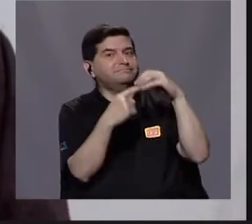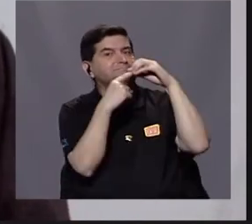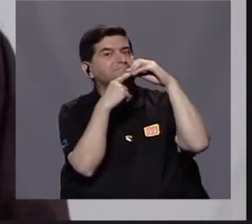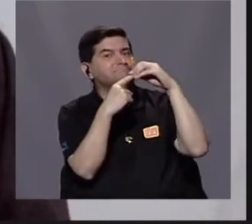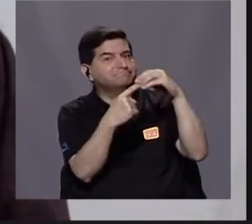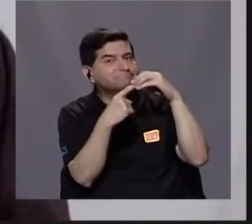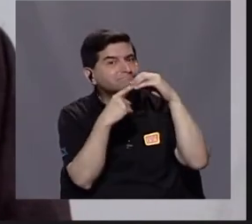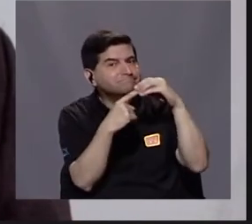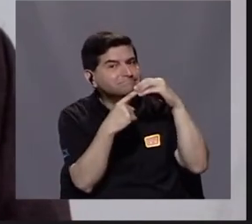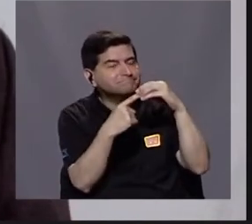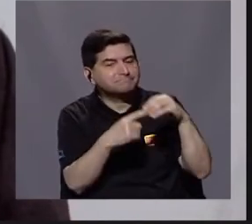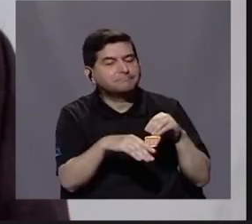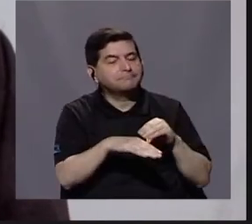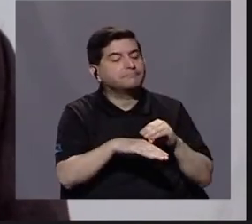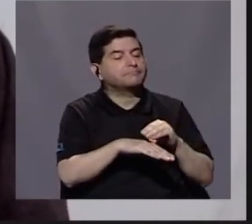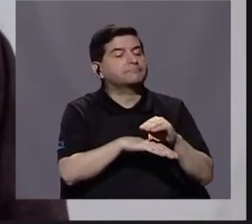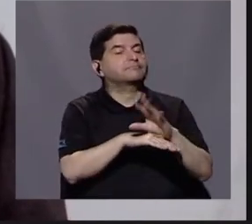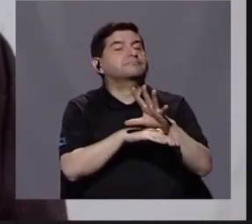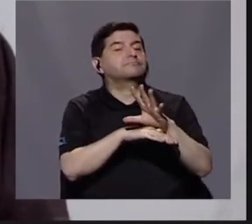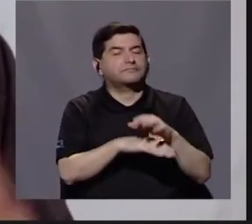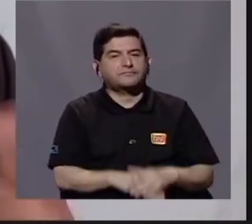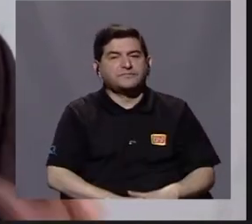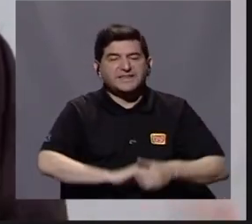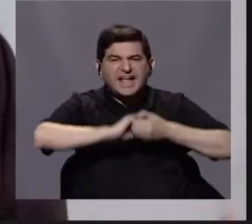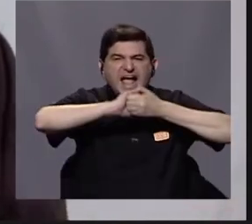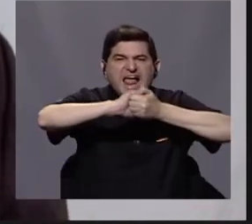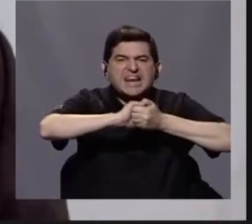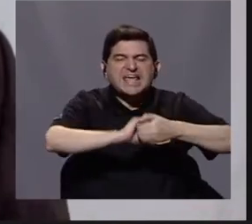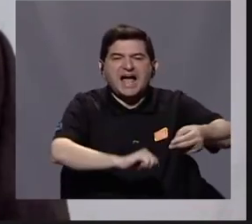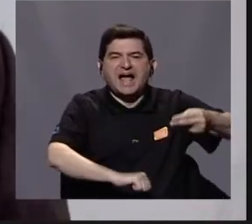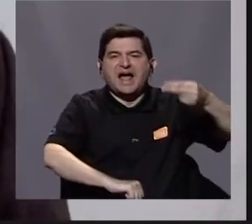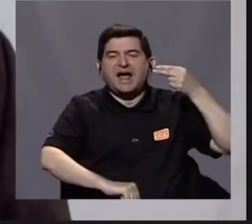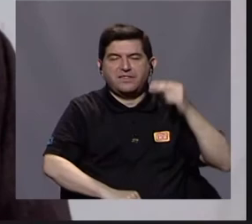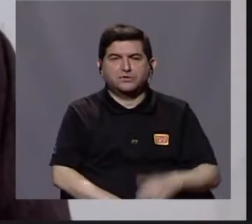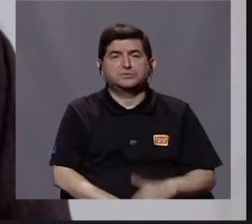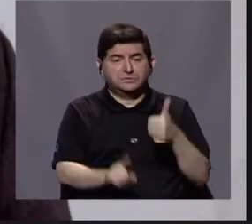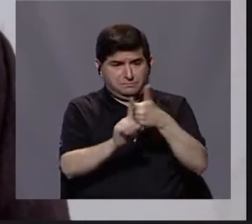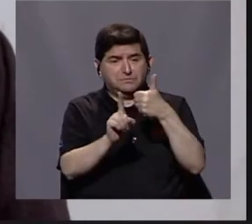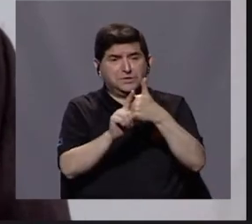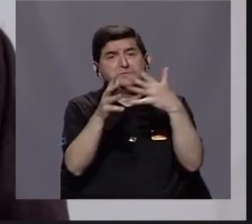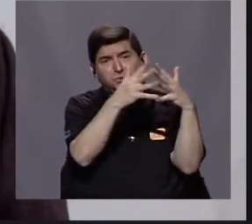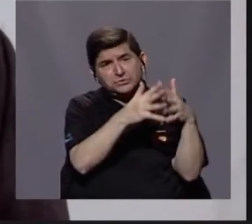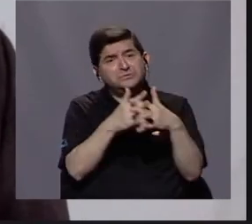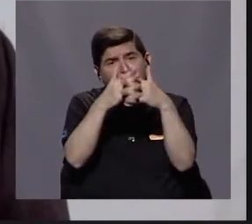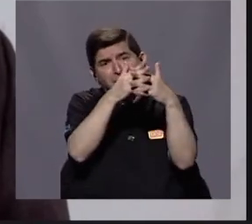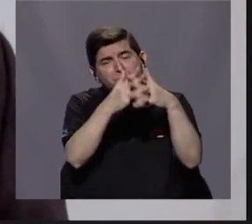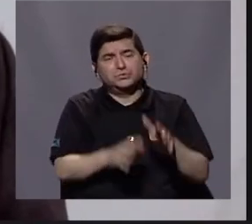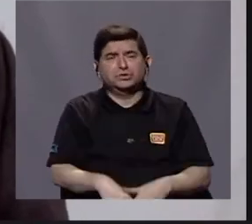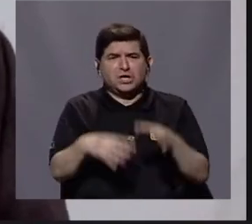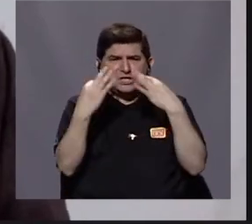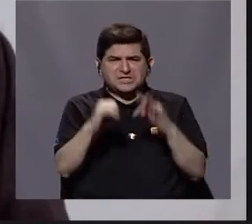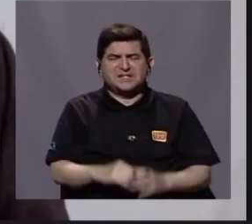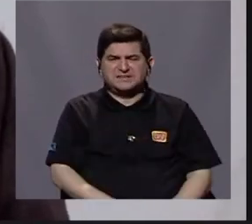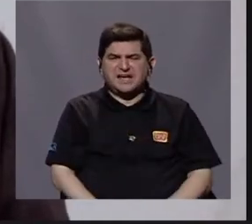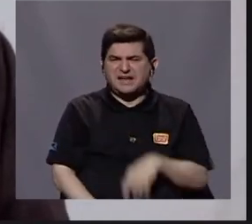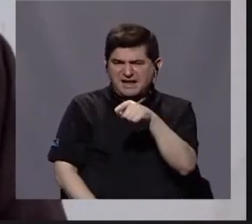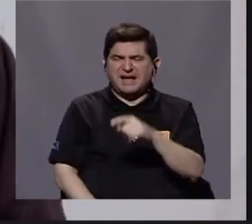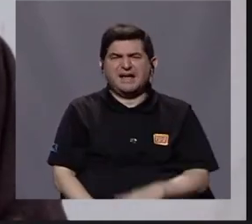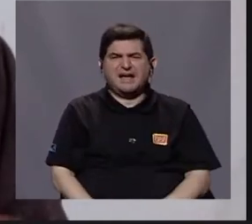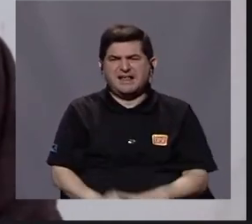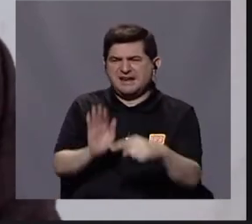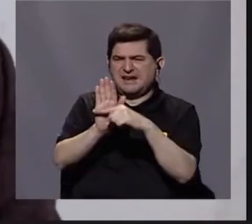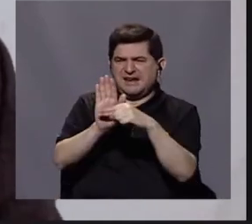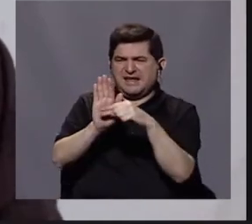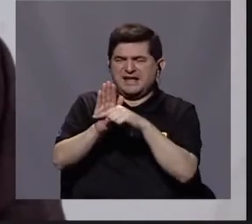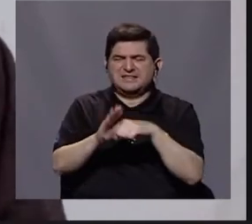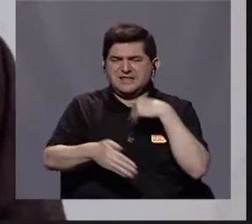principalmente inspirado en aliados históricos y los propios Estados Unidos, de intentar desacreditar el proceso